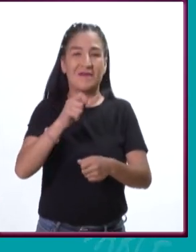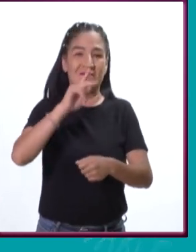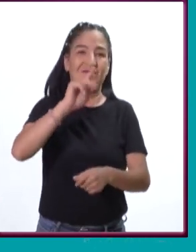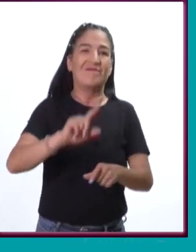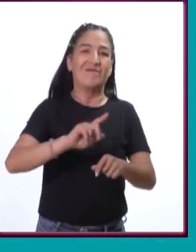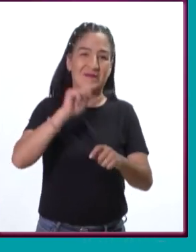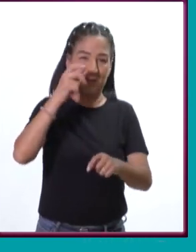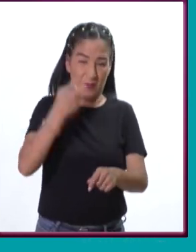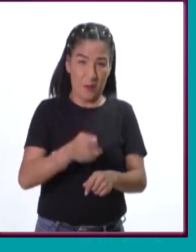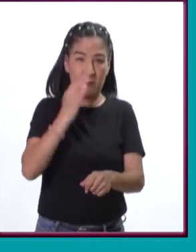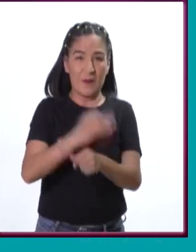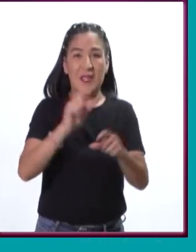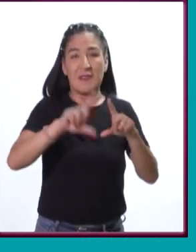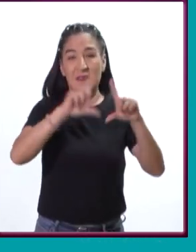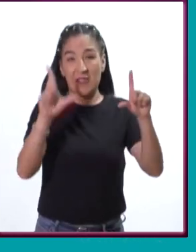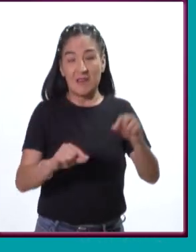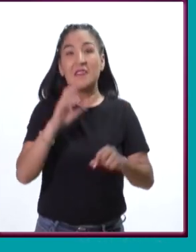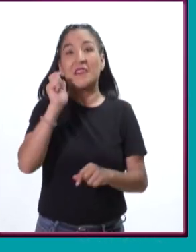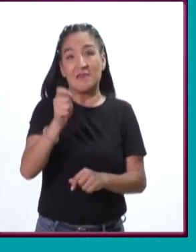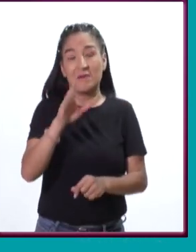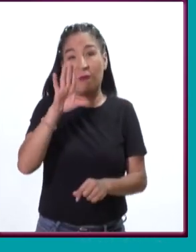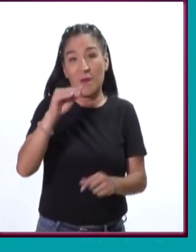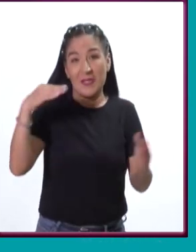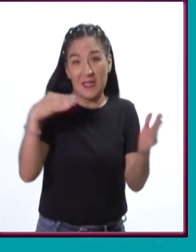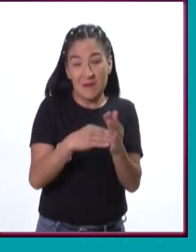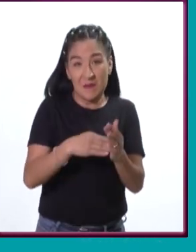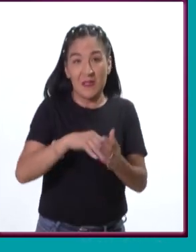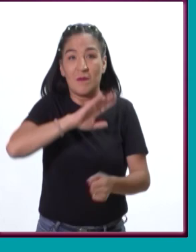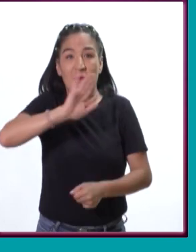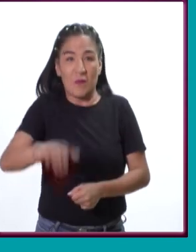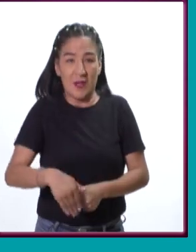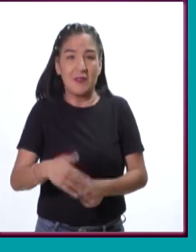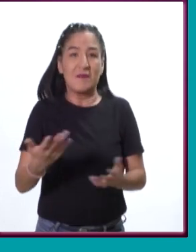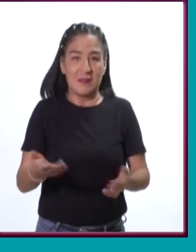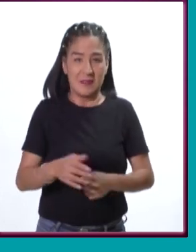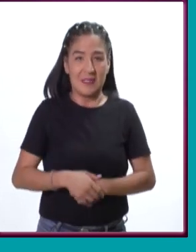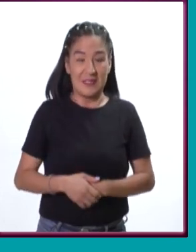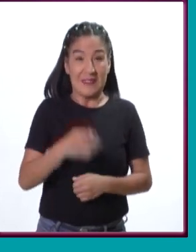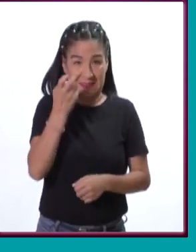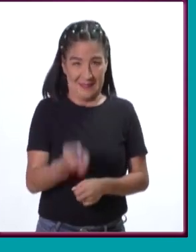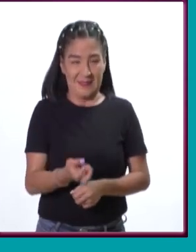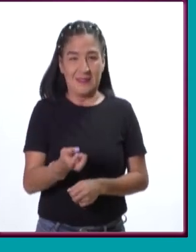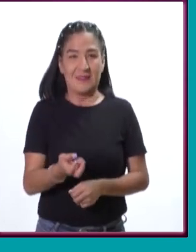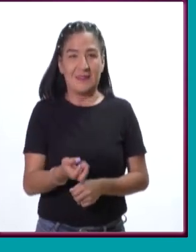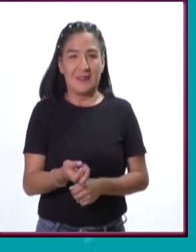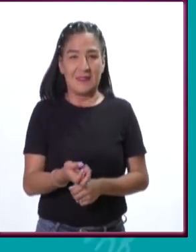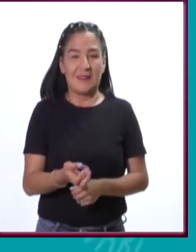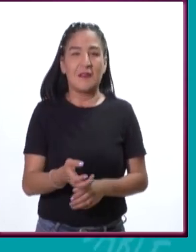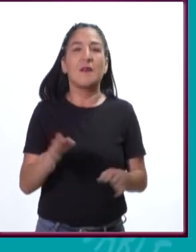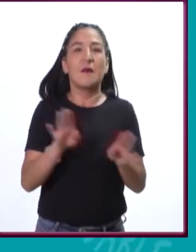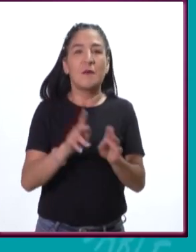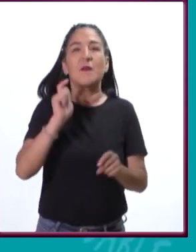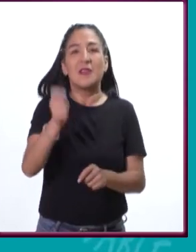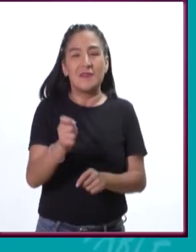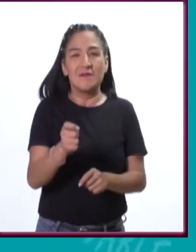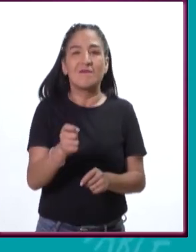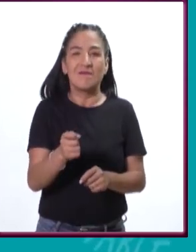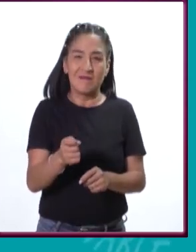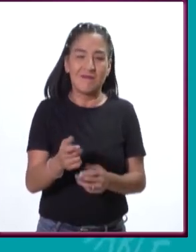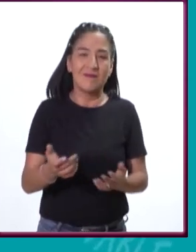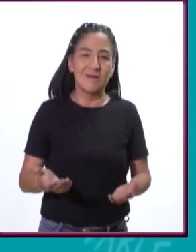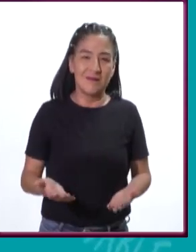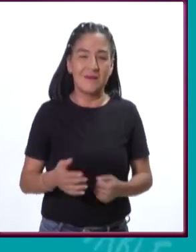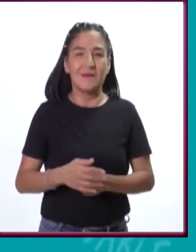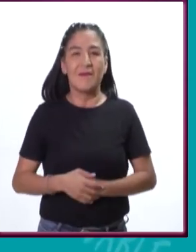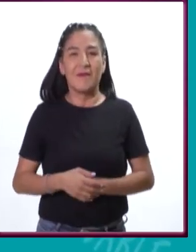ocurriendo. Ya pasamos el millón de muertes a escala planetaria de la Tierra y